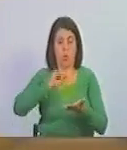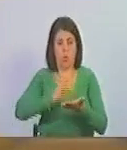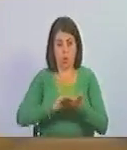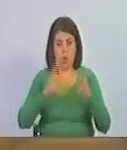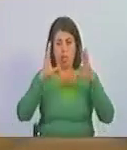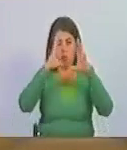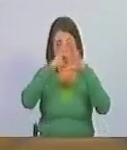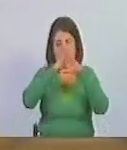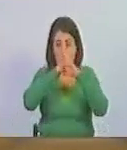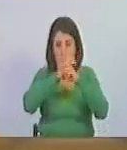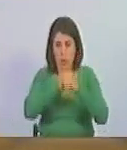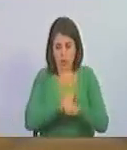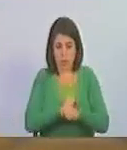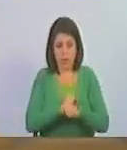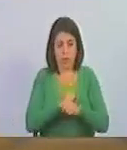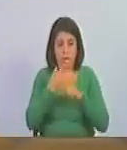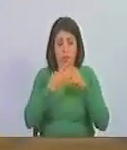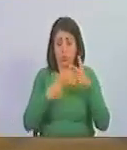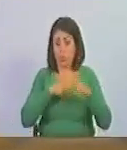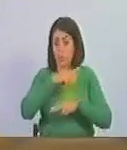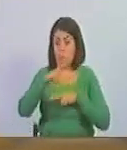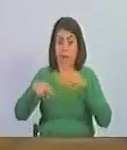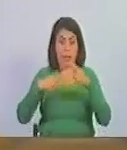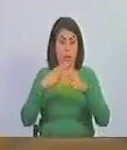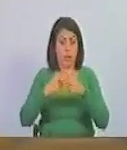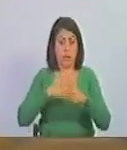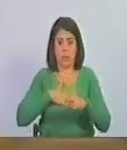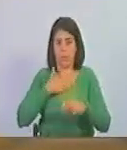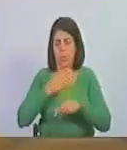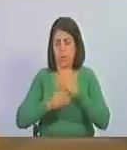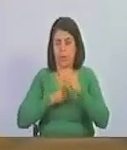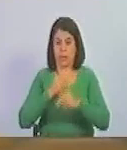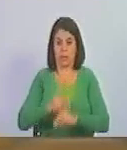a las tinieblas, cosa que nunca podrán.